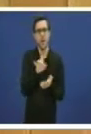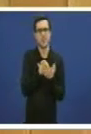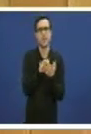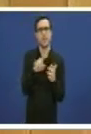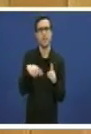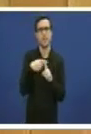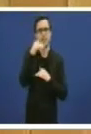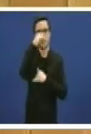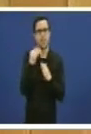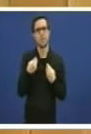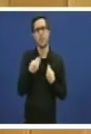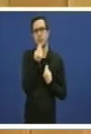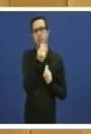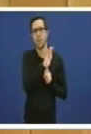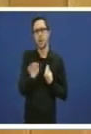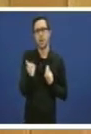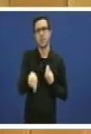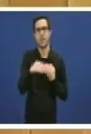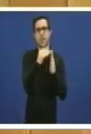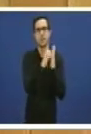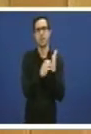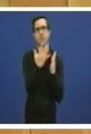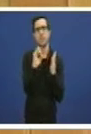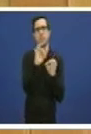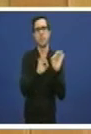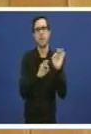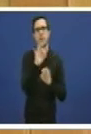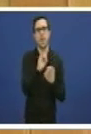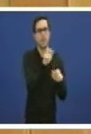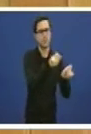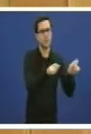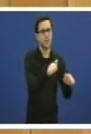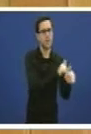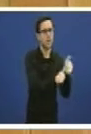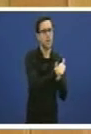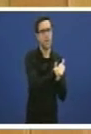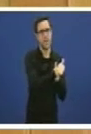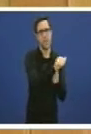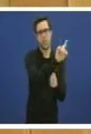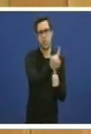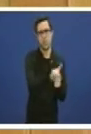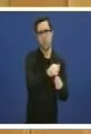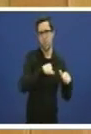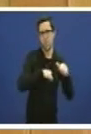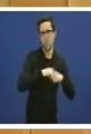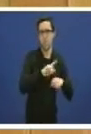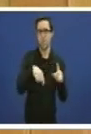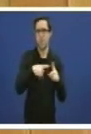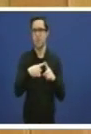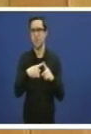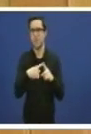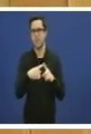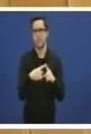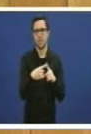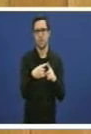reducción do 50% no tempo de espera de pacientes en prioridade un incremento de actividade e como mostra un